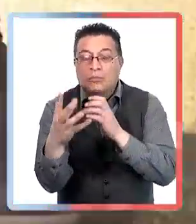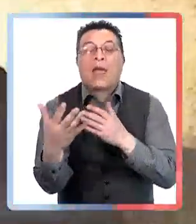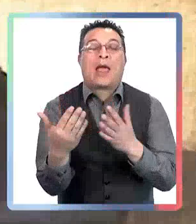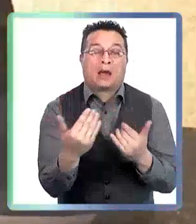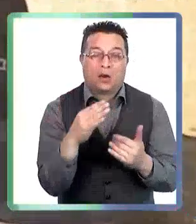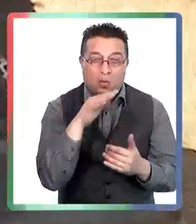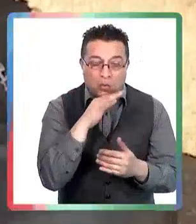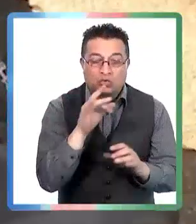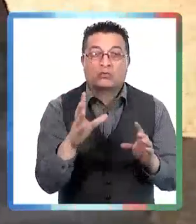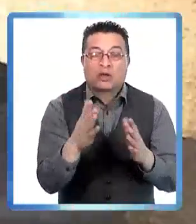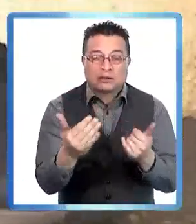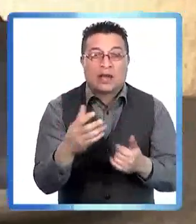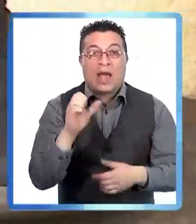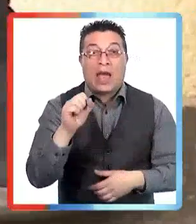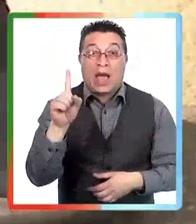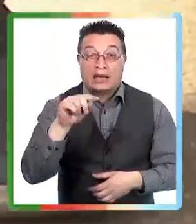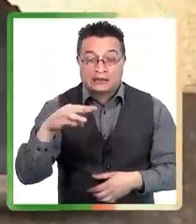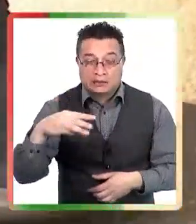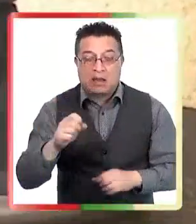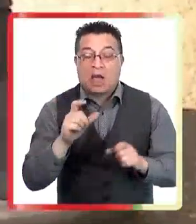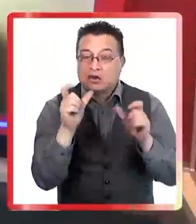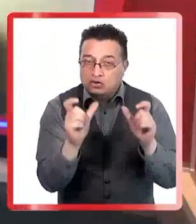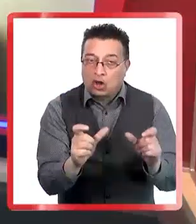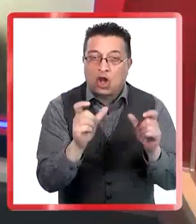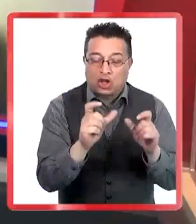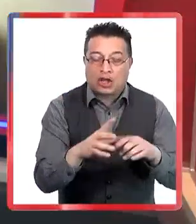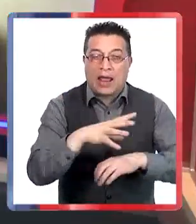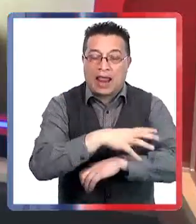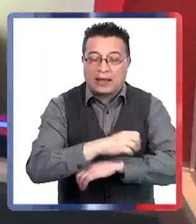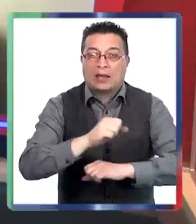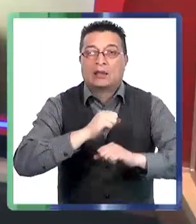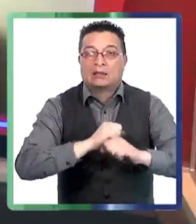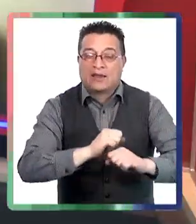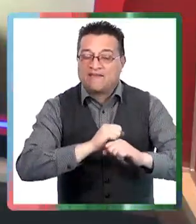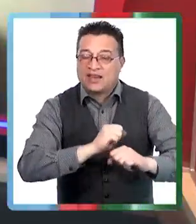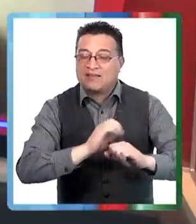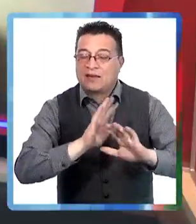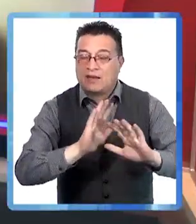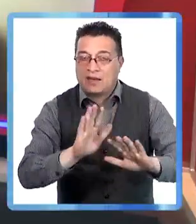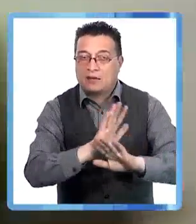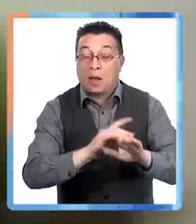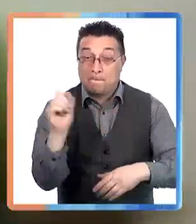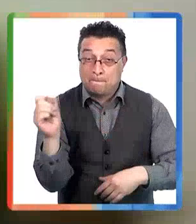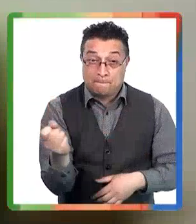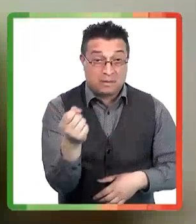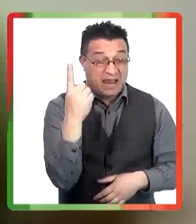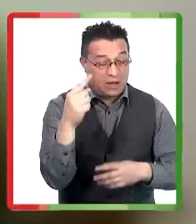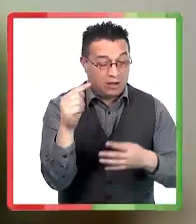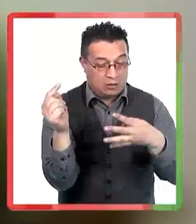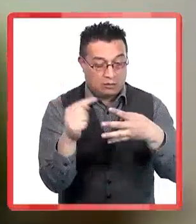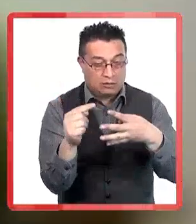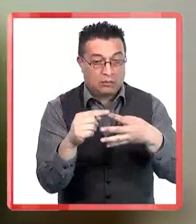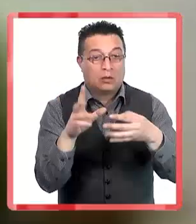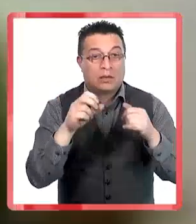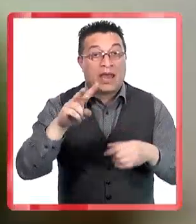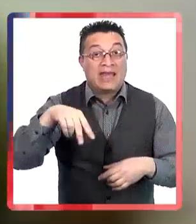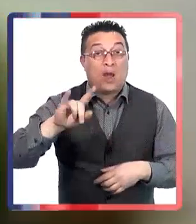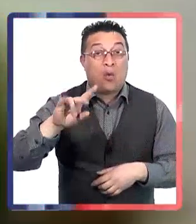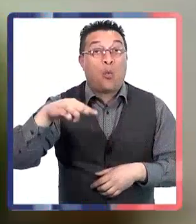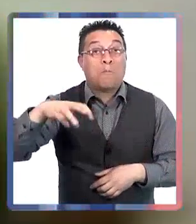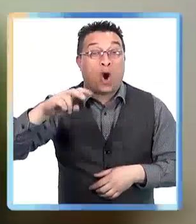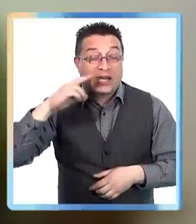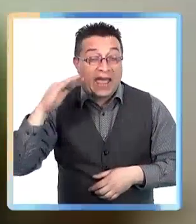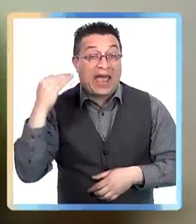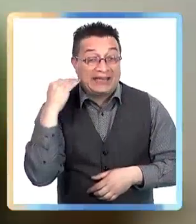controlar la alergia, controlar el asma, controlar la remita alérgica para evitar las infecciones recorretas. La primera causa, por ejemplo, de neumonía